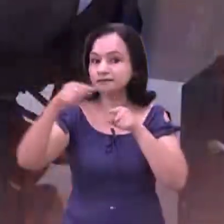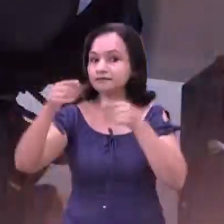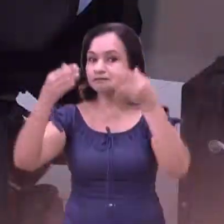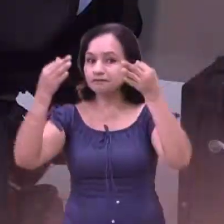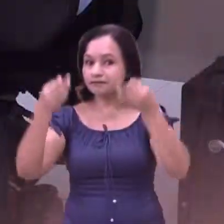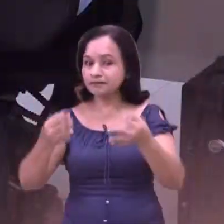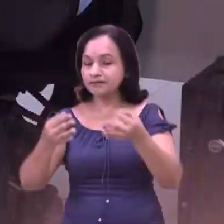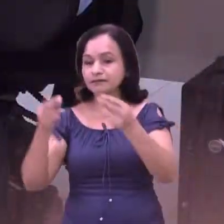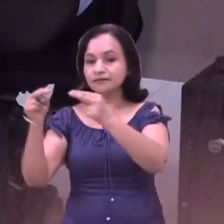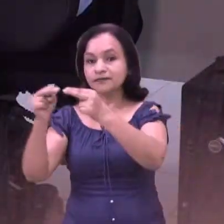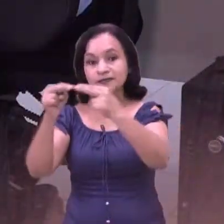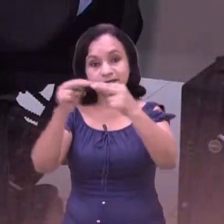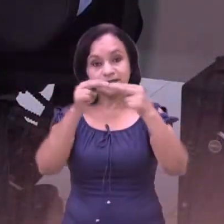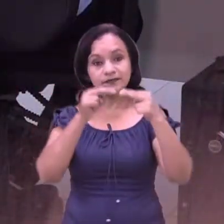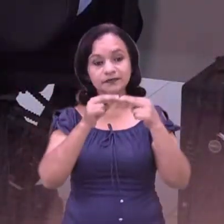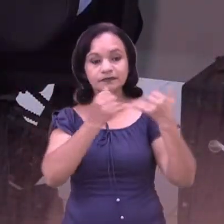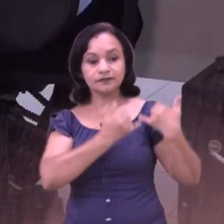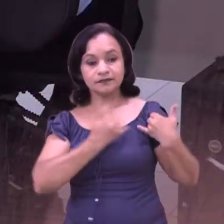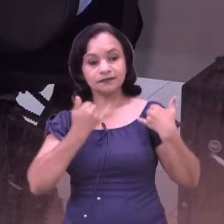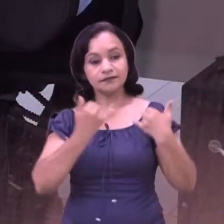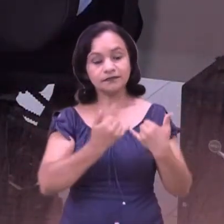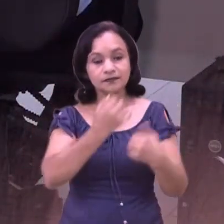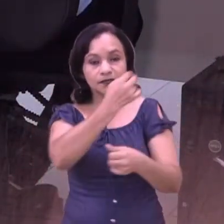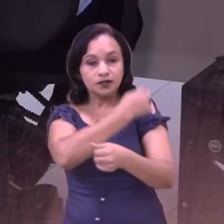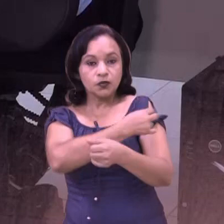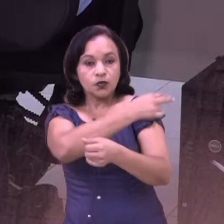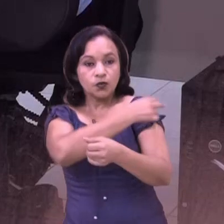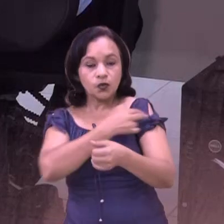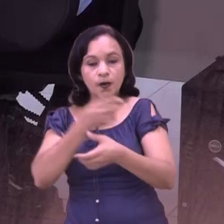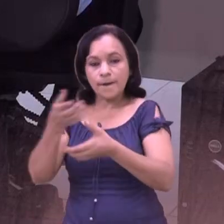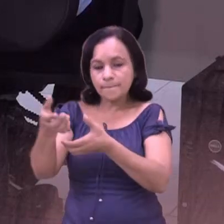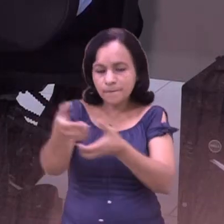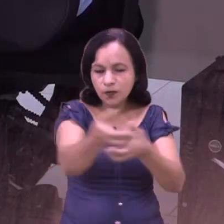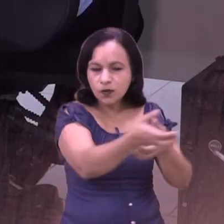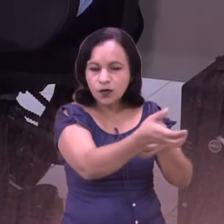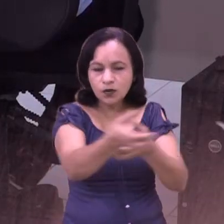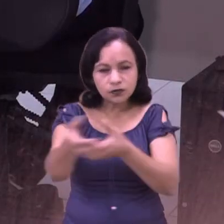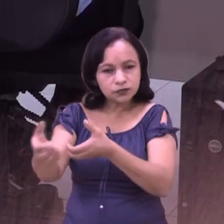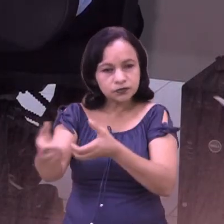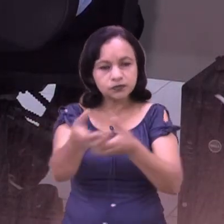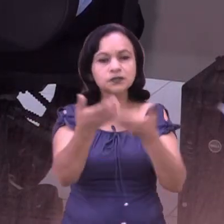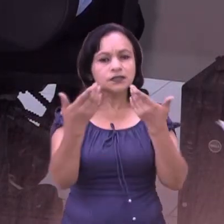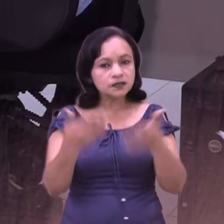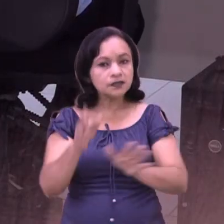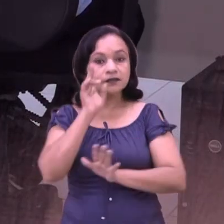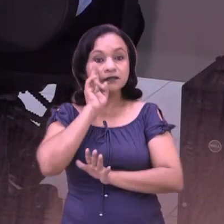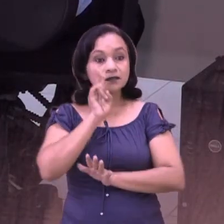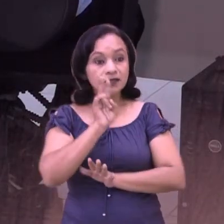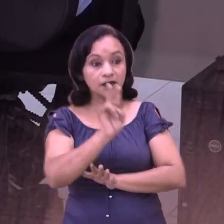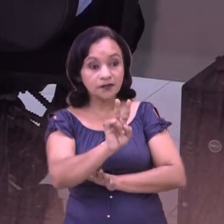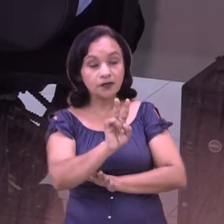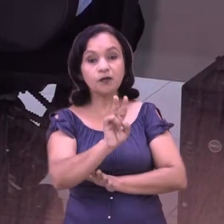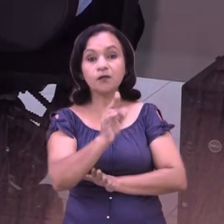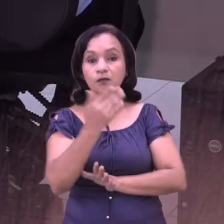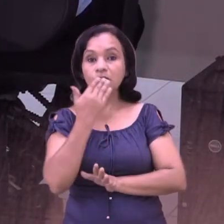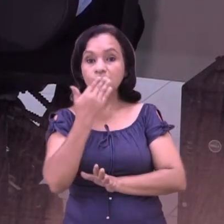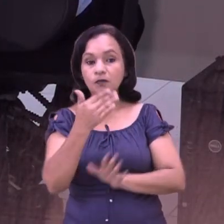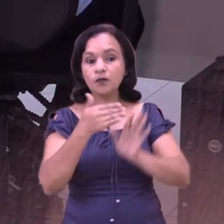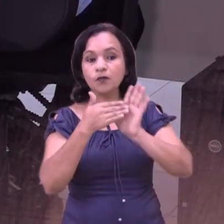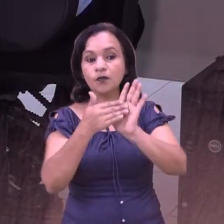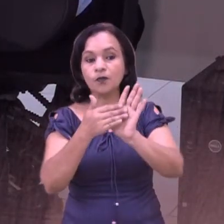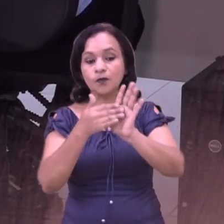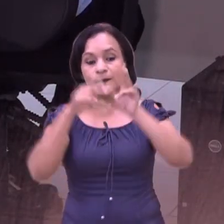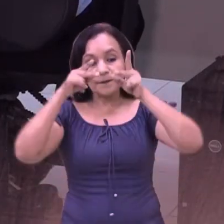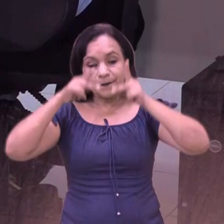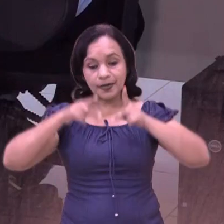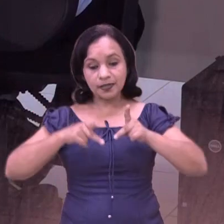La vinculación con las instituciones de primera respuesta, eso evidencia que en efecto el modelo